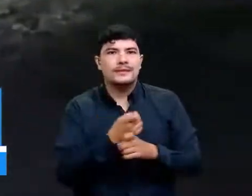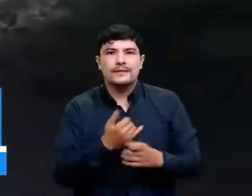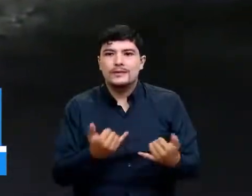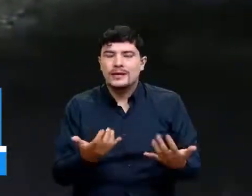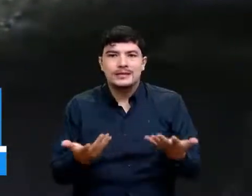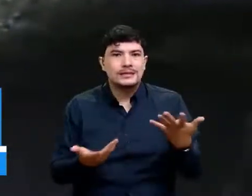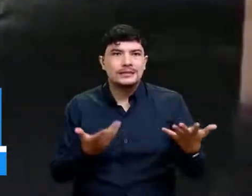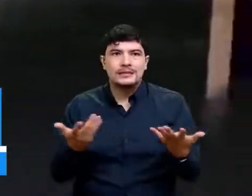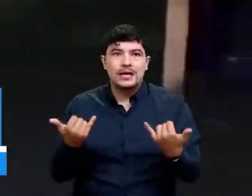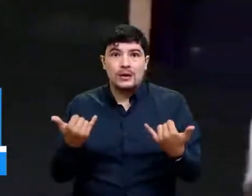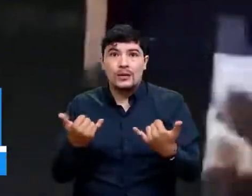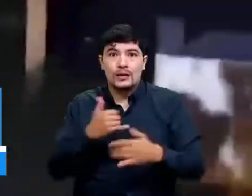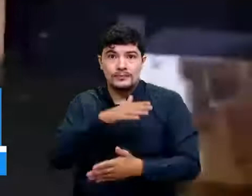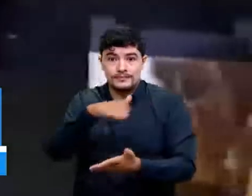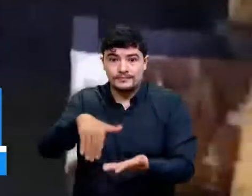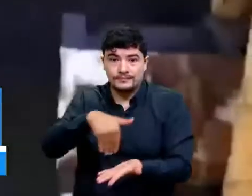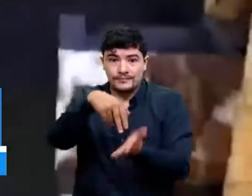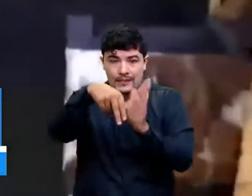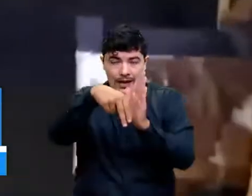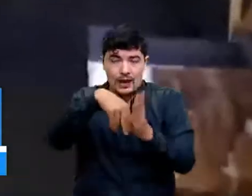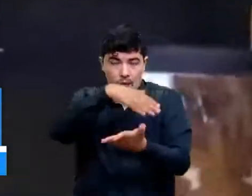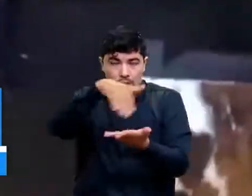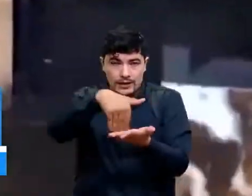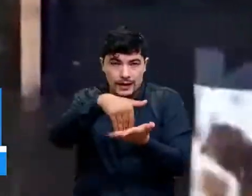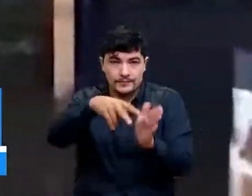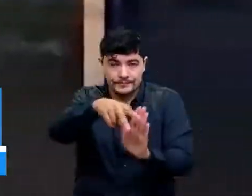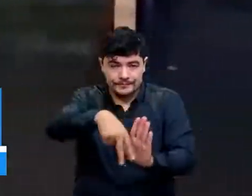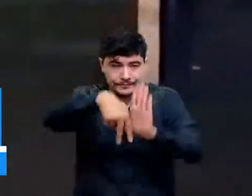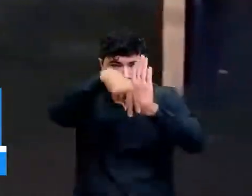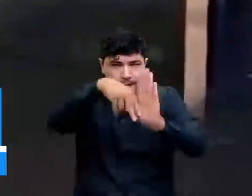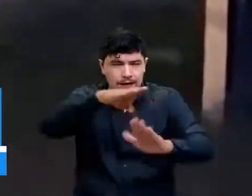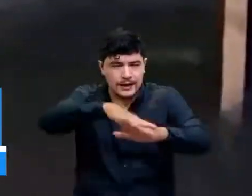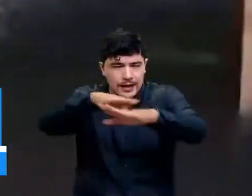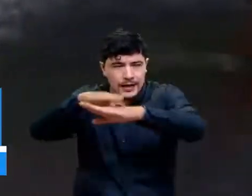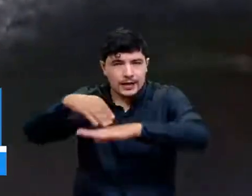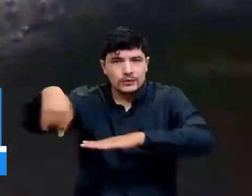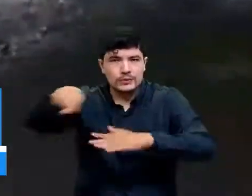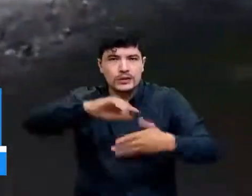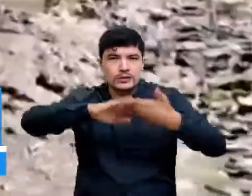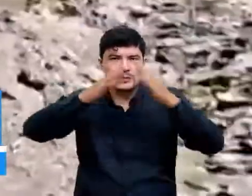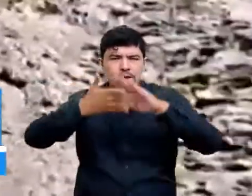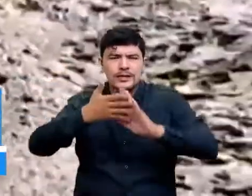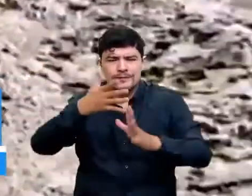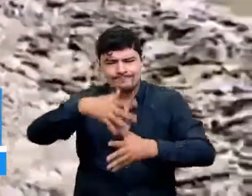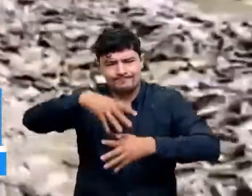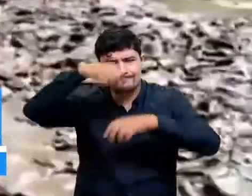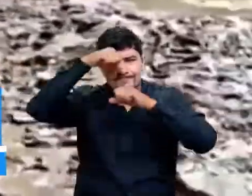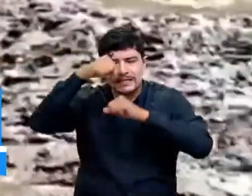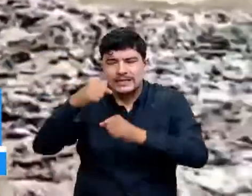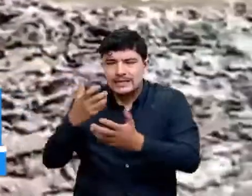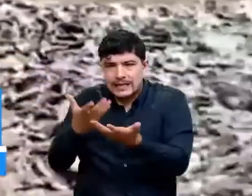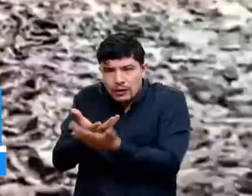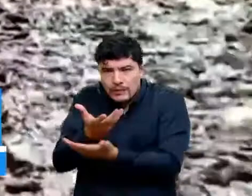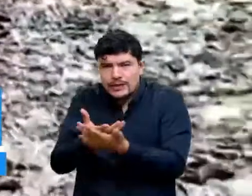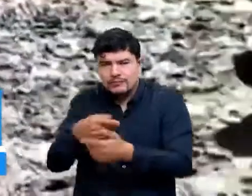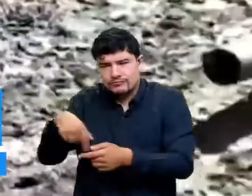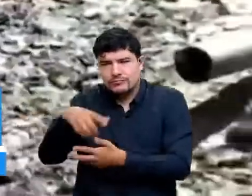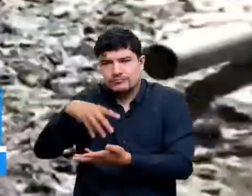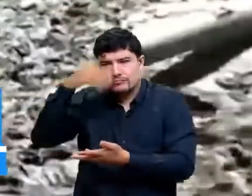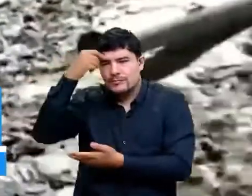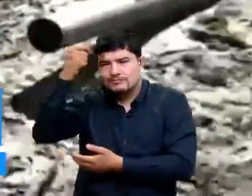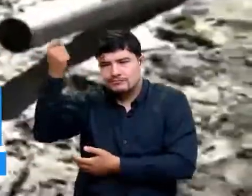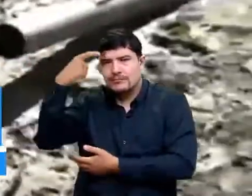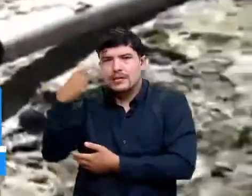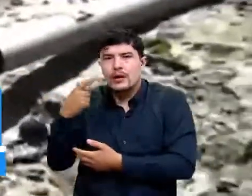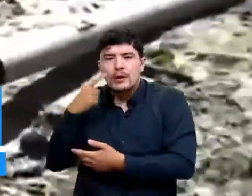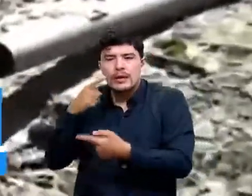Gestión de Riesgo hace un llamado a la comunidad a seguir las recomendaciones para enfrentar la ola invernal que se vive en el país, ya que según